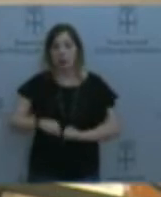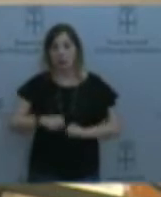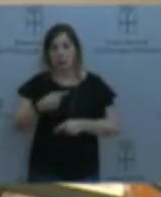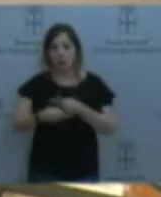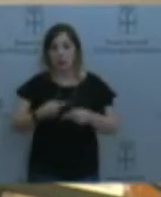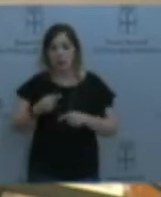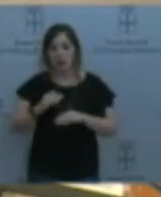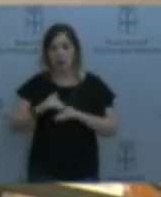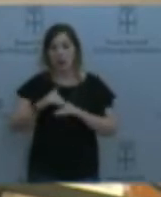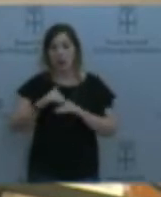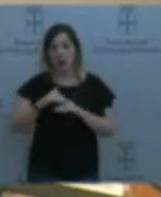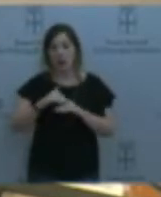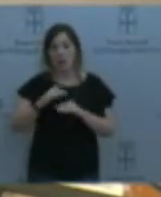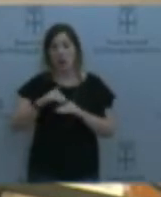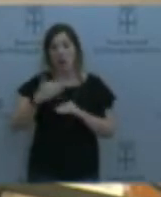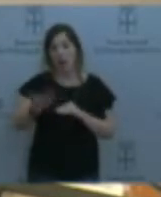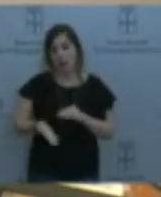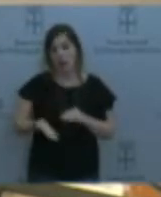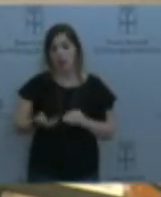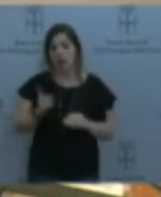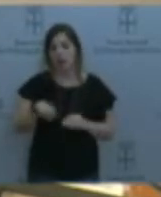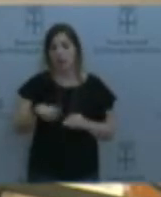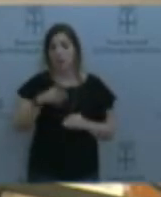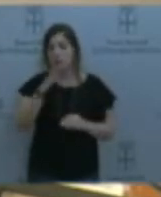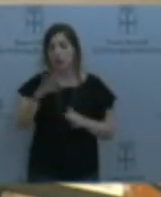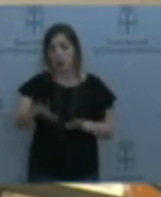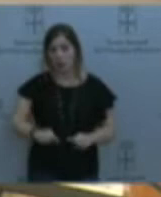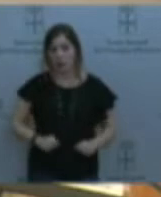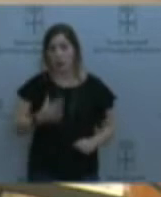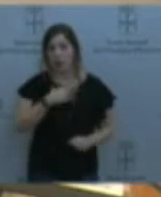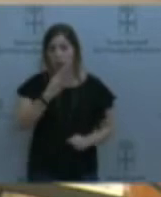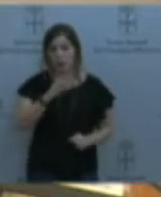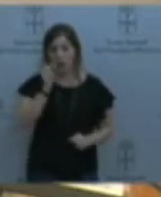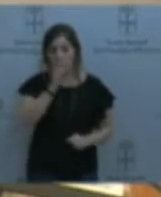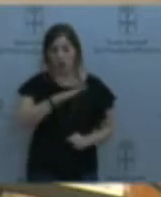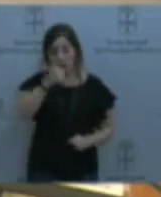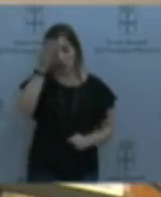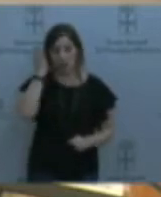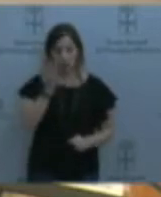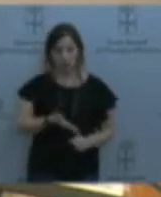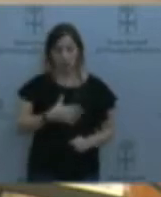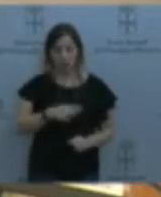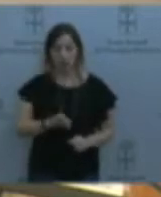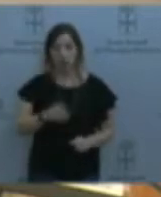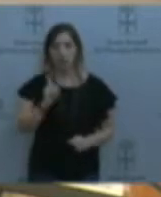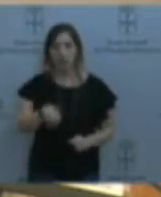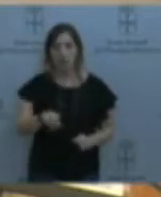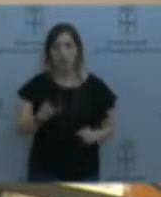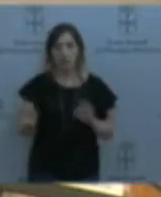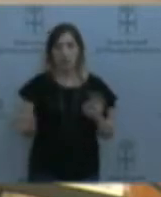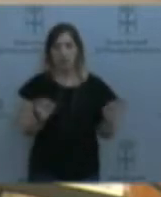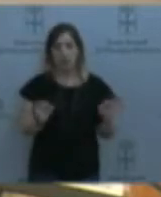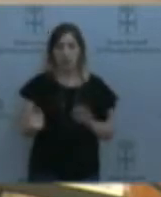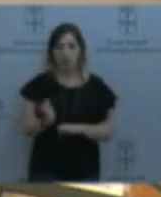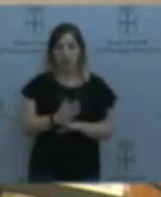incluso de llegar a la adopción de estos niños y de estas niñas. Y, cómo no, también la preparación para la vida independiente. Ese